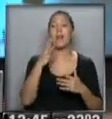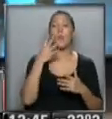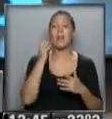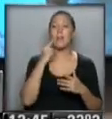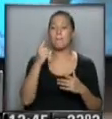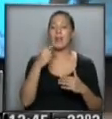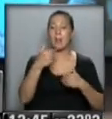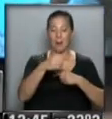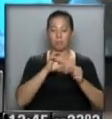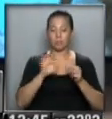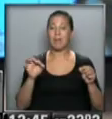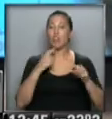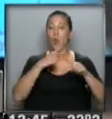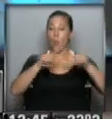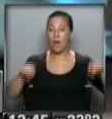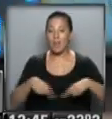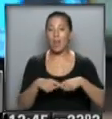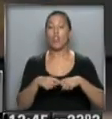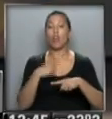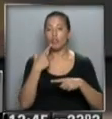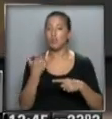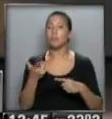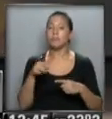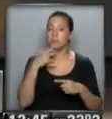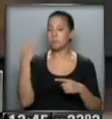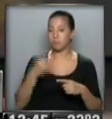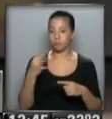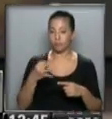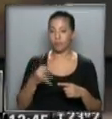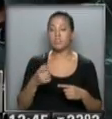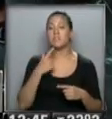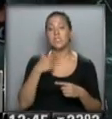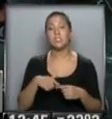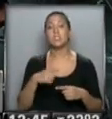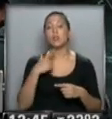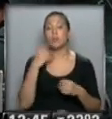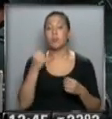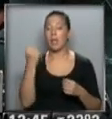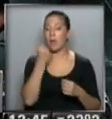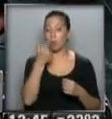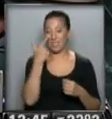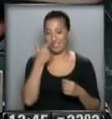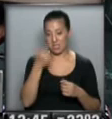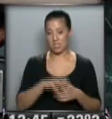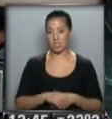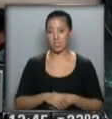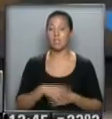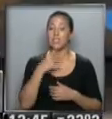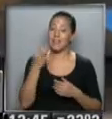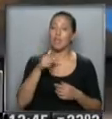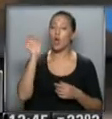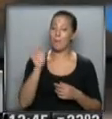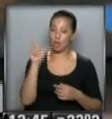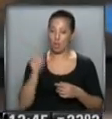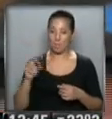cuadrados de permiso de obra todos los días. La verdad que es un programa que está funcionando muy bien y que está tomando un ritmo muy interesante. que está bueno también que sea en todo el país. Muchas